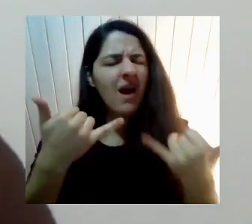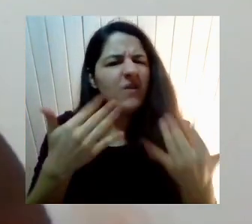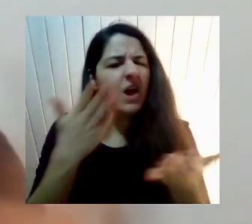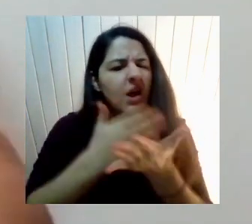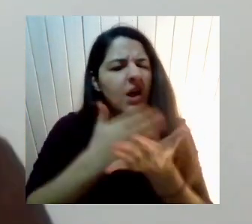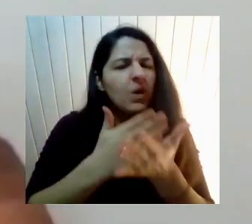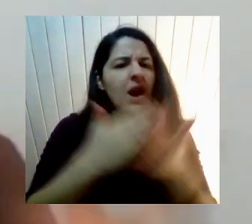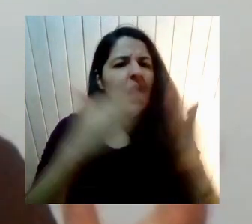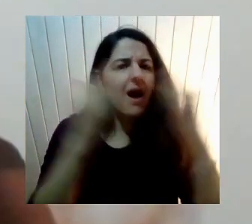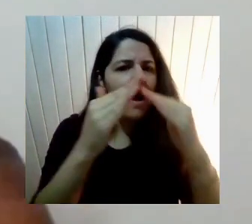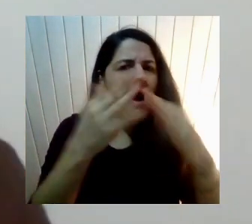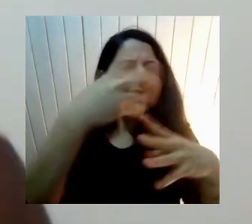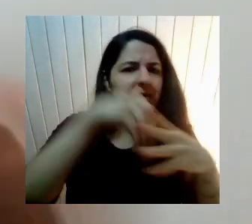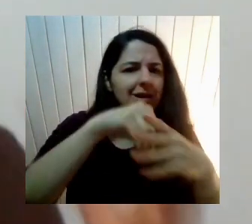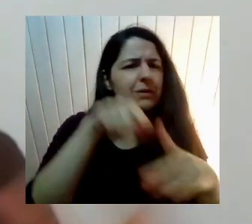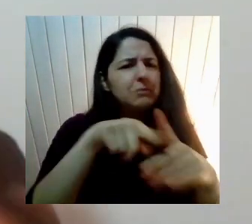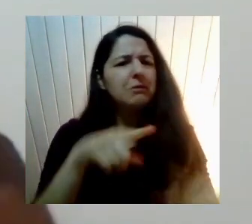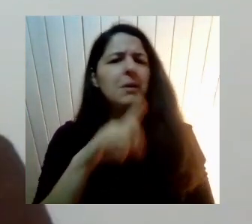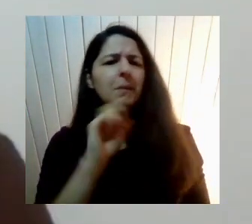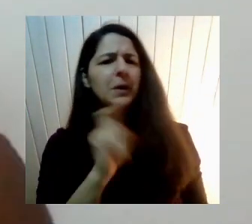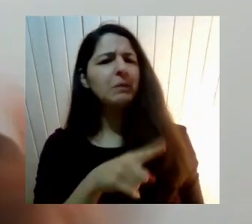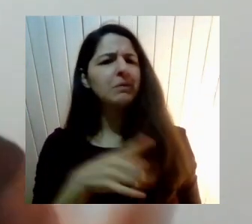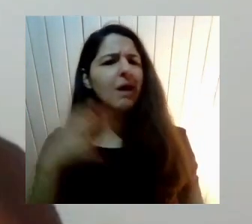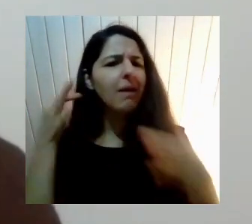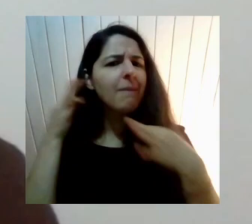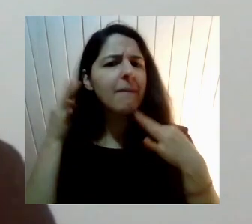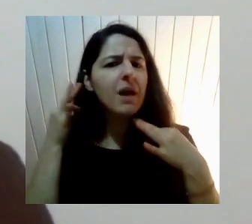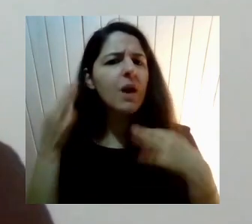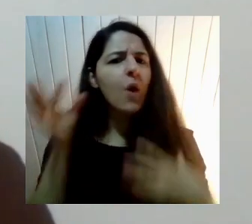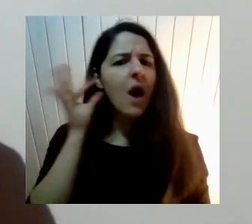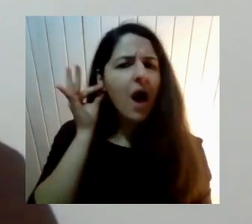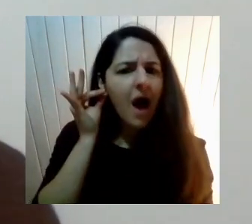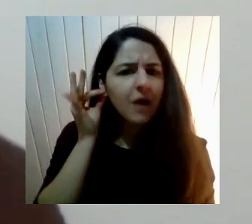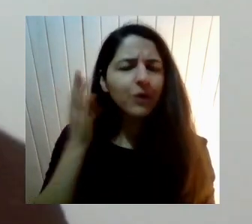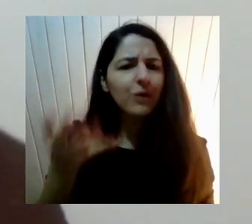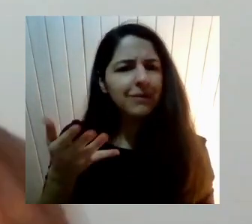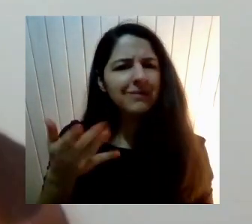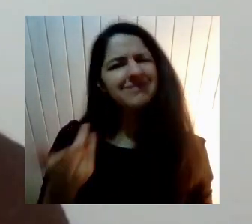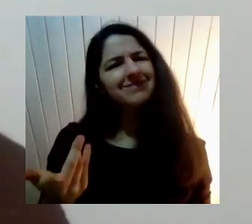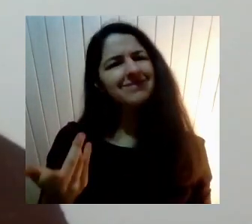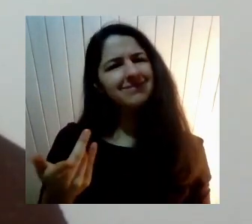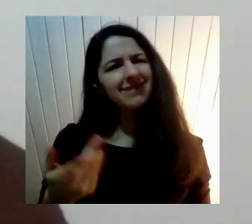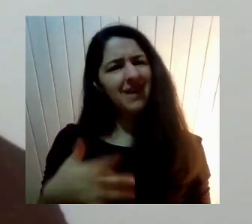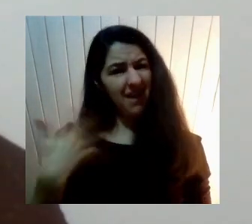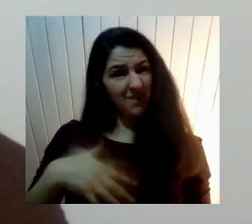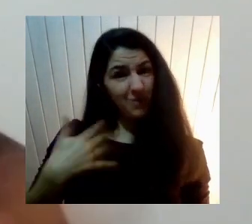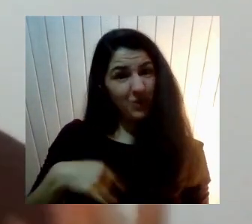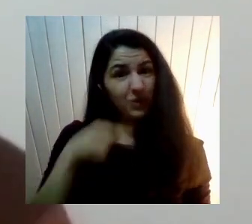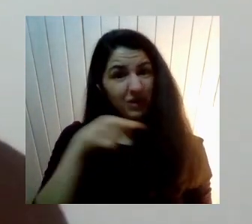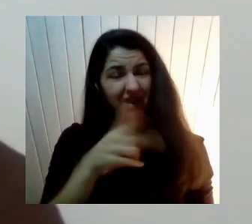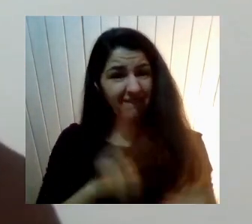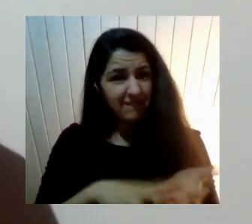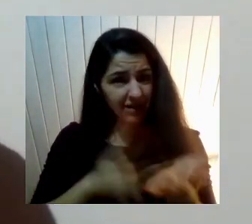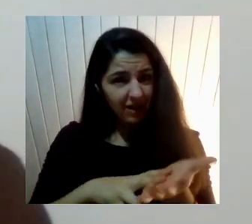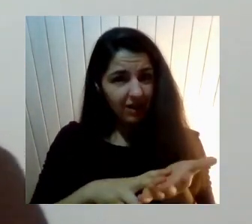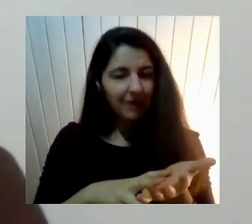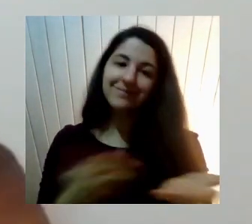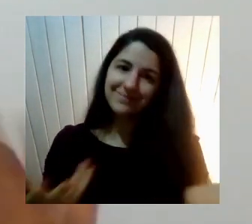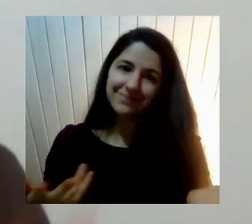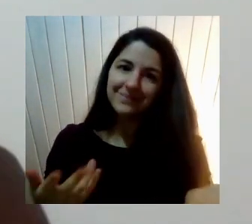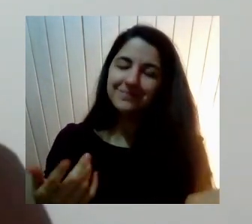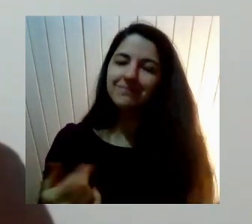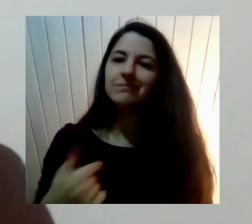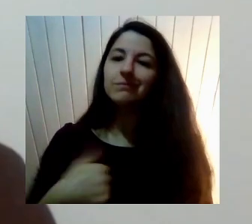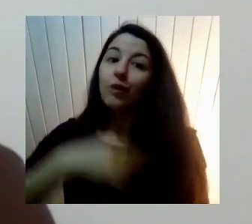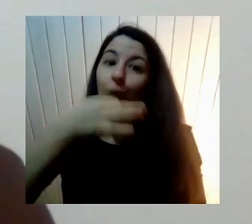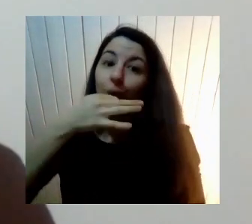usaban la falda Allá De qué nos sirvió En el fondo Eso Y yo diría que En sentido estricto No nos sirvió De nada Pero para